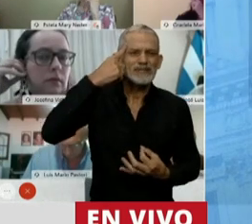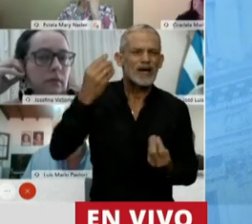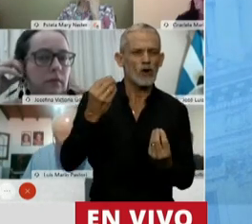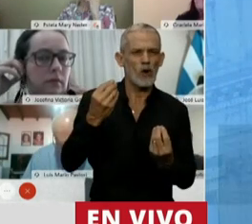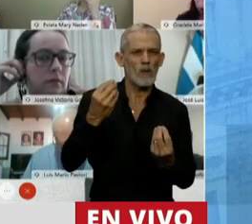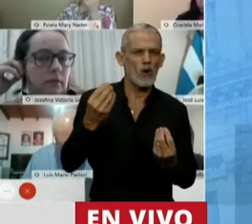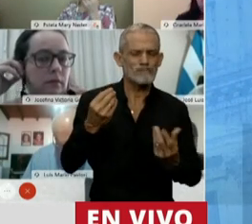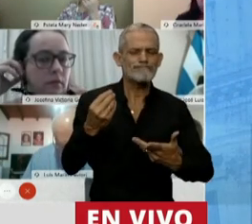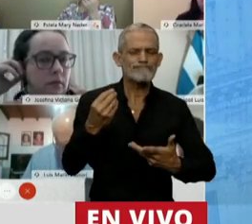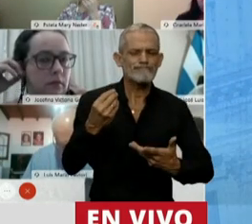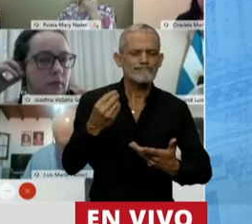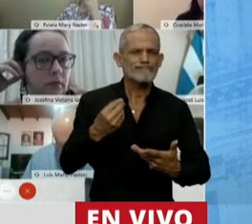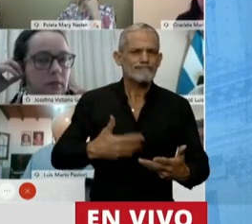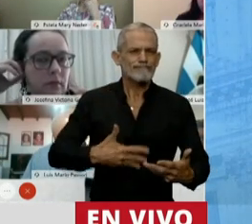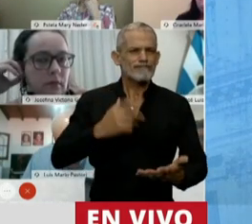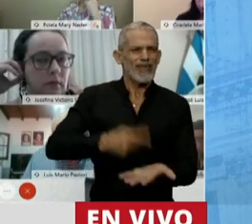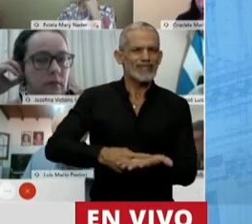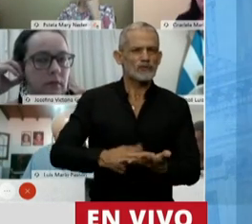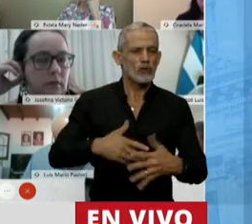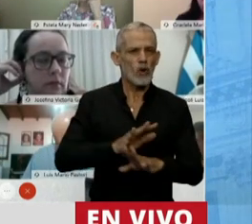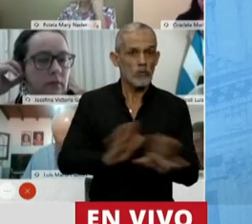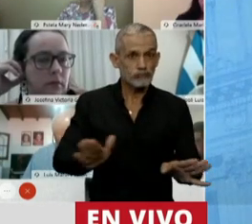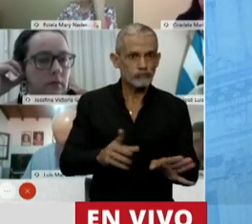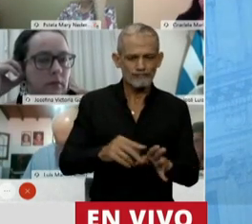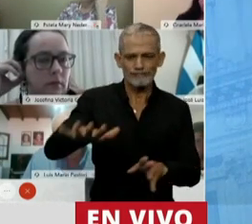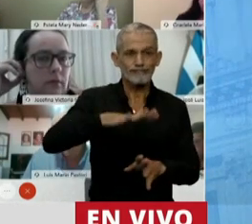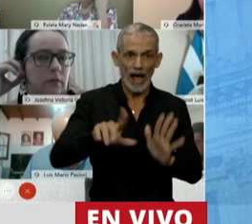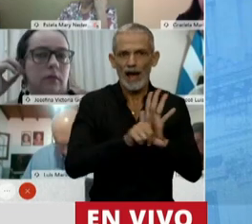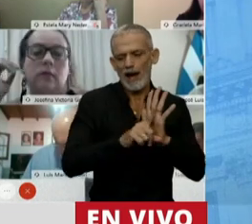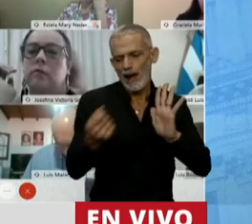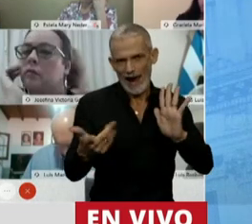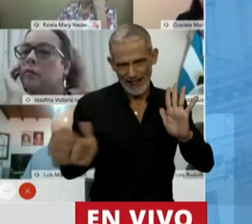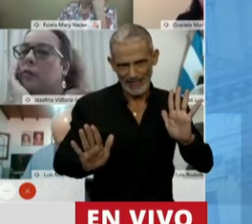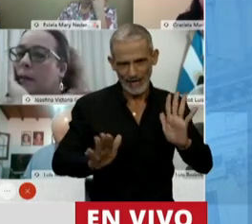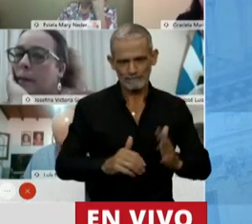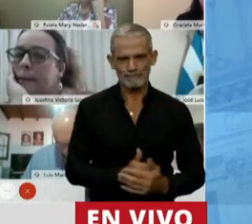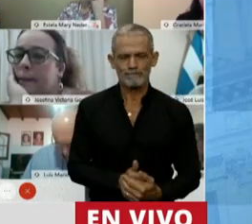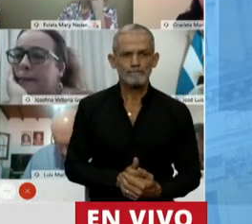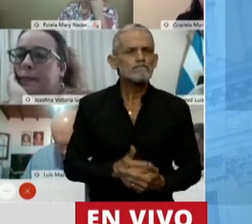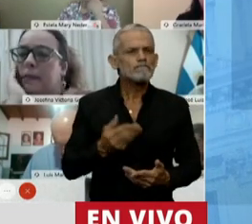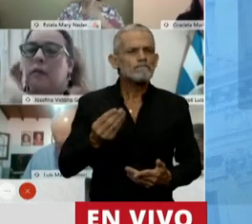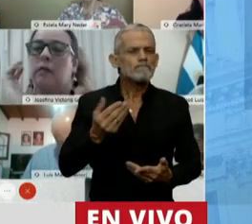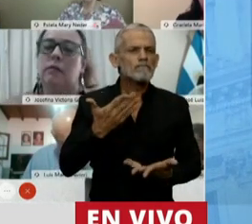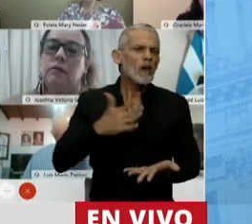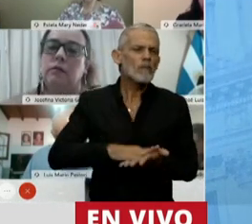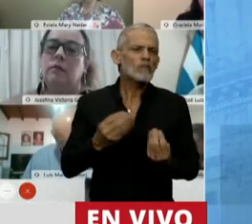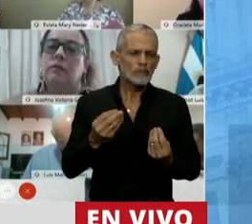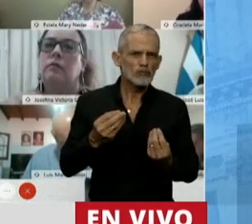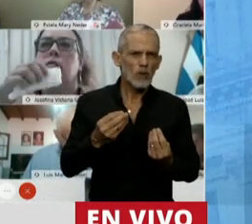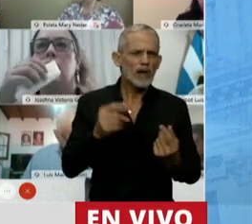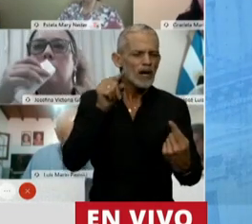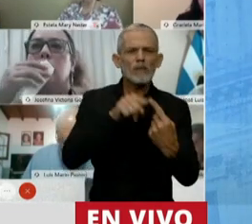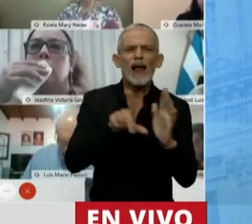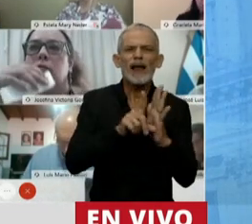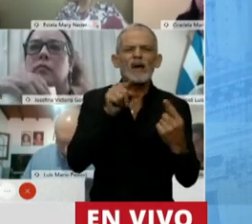la posibilidad de la interrupción voluntaria del embarazo en ese marco de legalidad que recién mencionaba. Cuando hablamos del objeto de esta ley